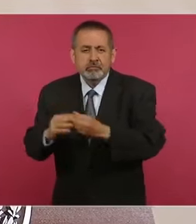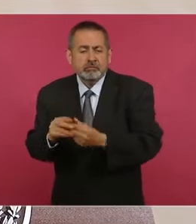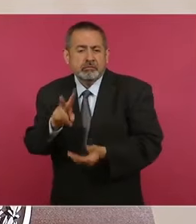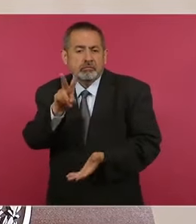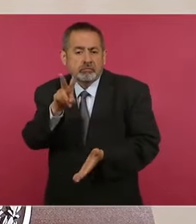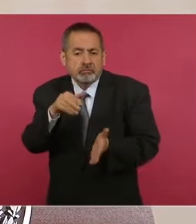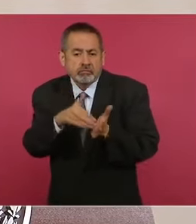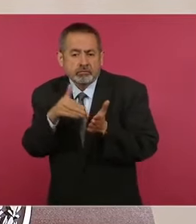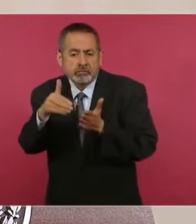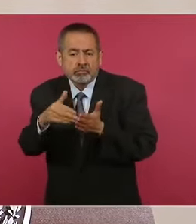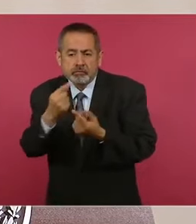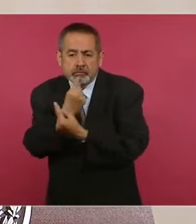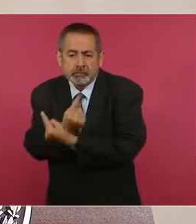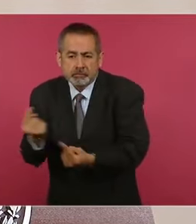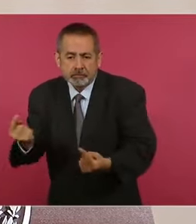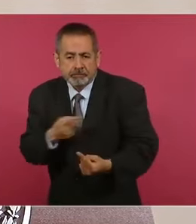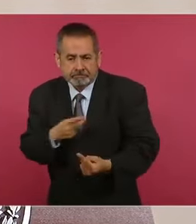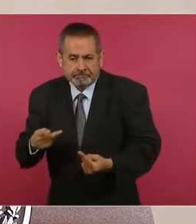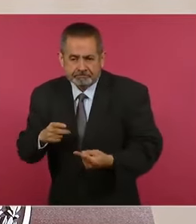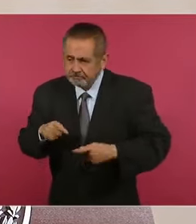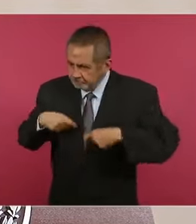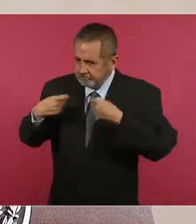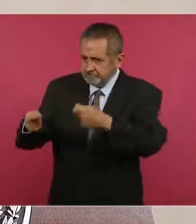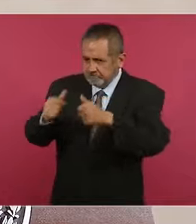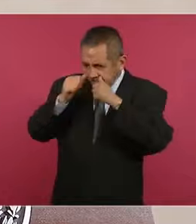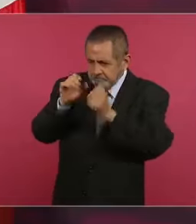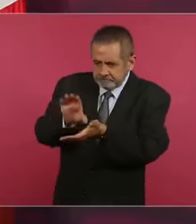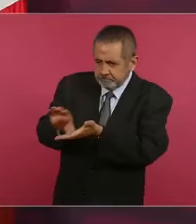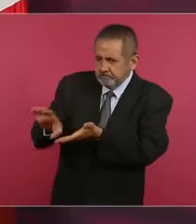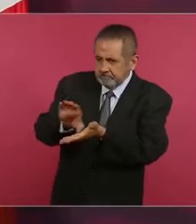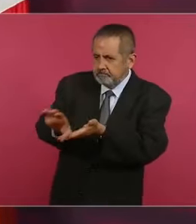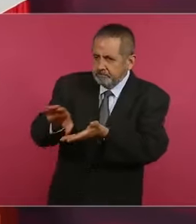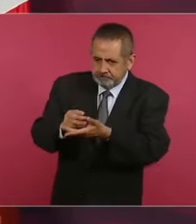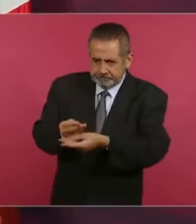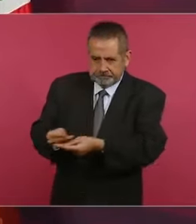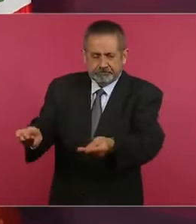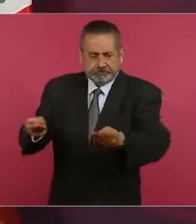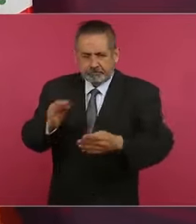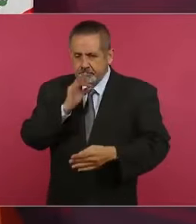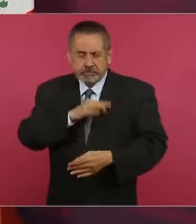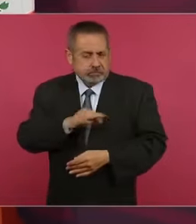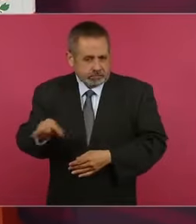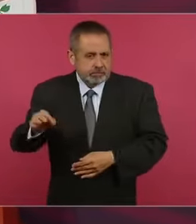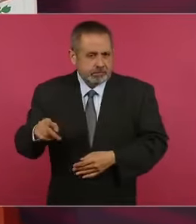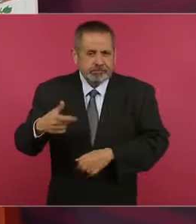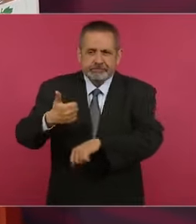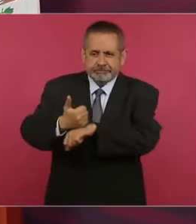millones de niños pobres de primaria?